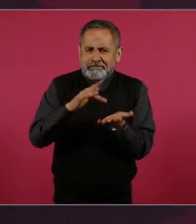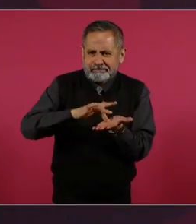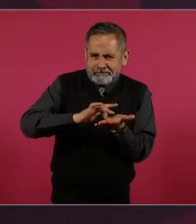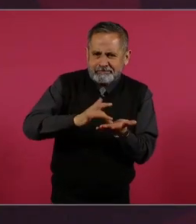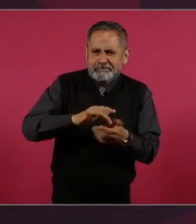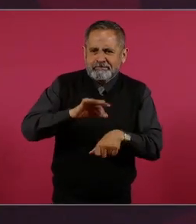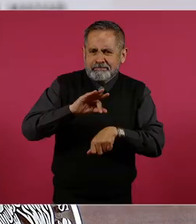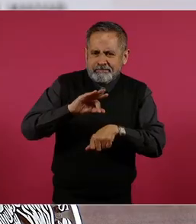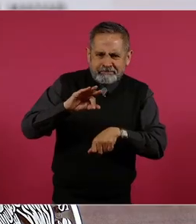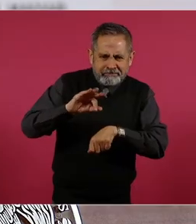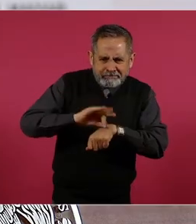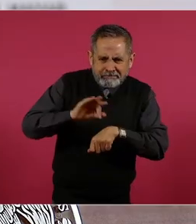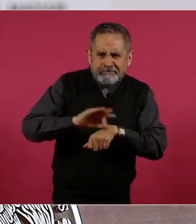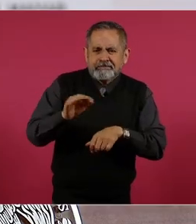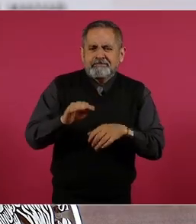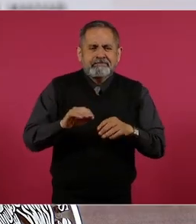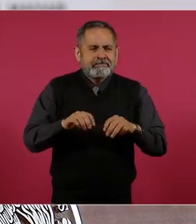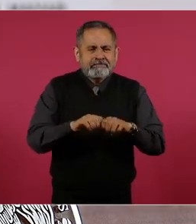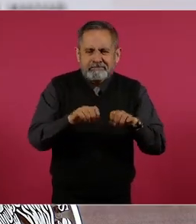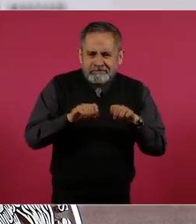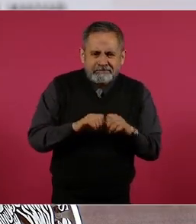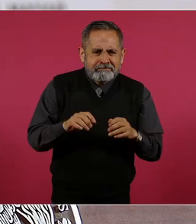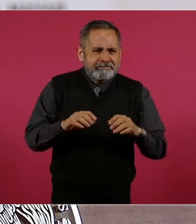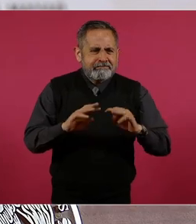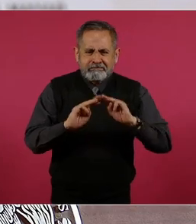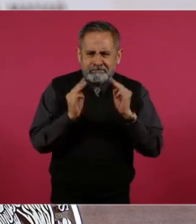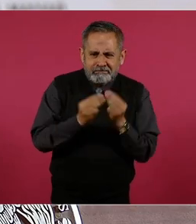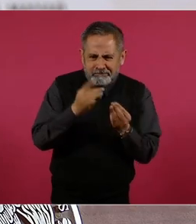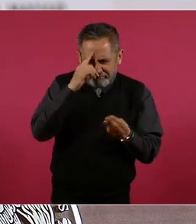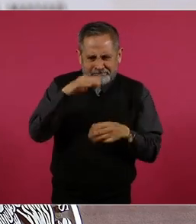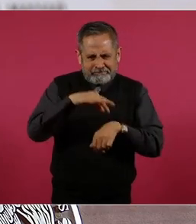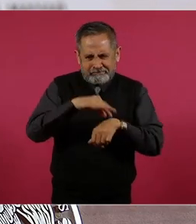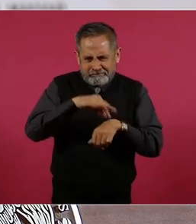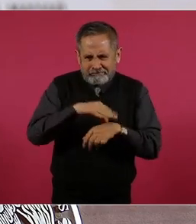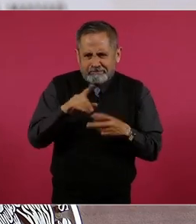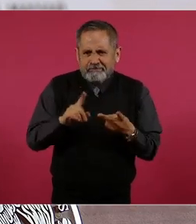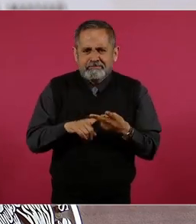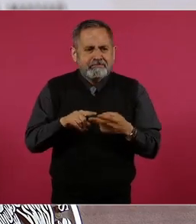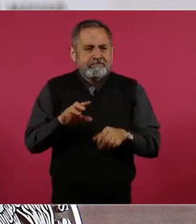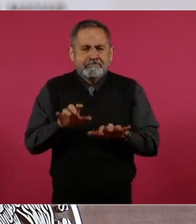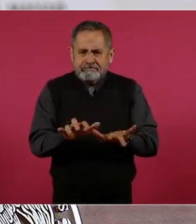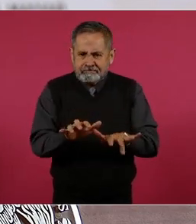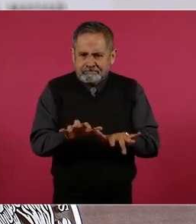farmacéutico, producto farmacéutico, electrónicos,